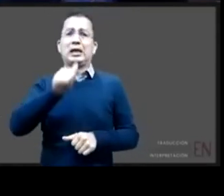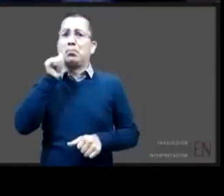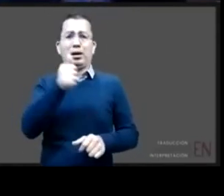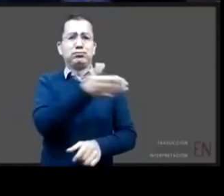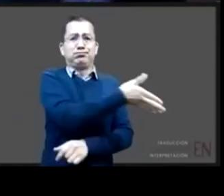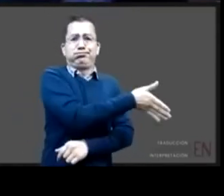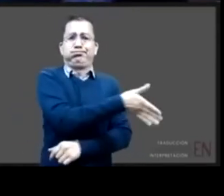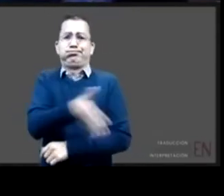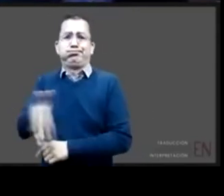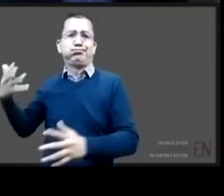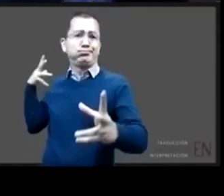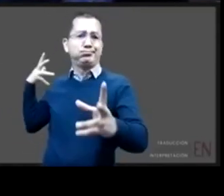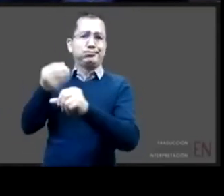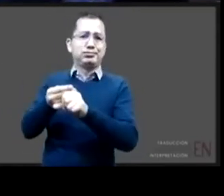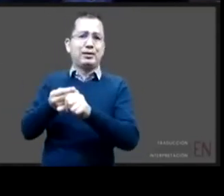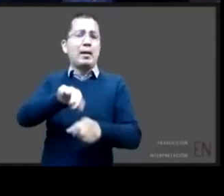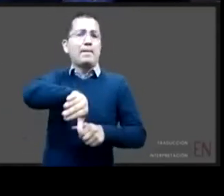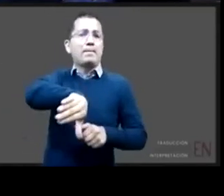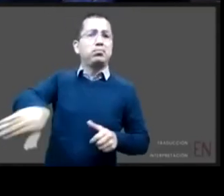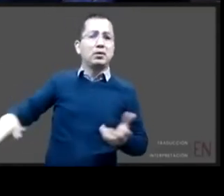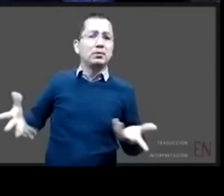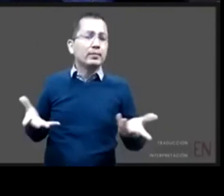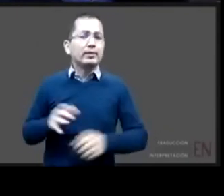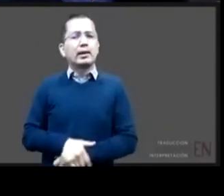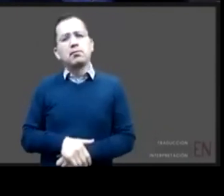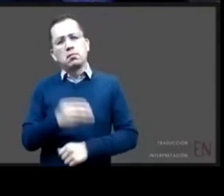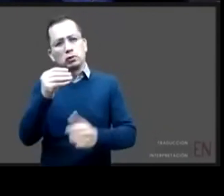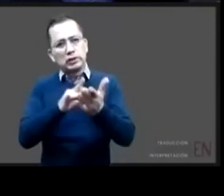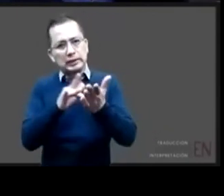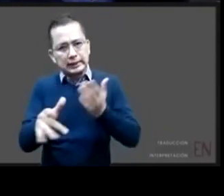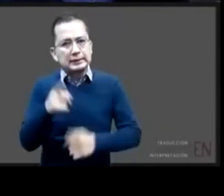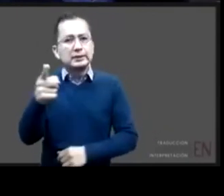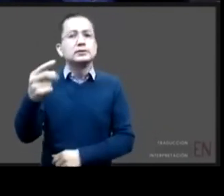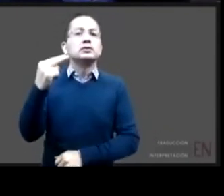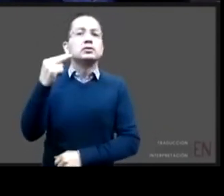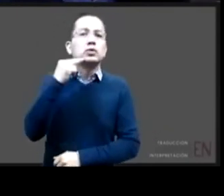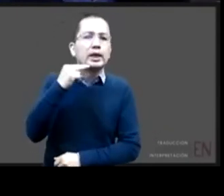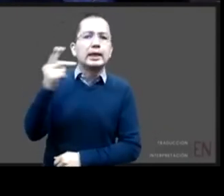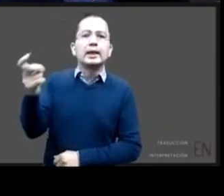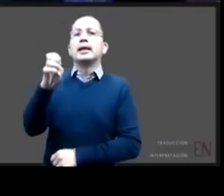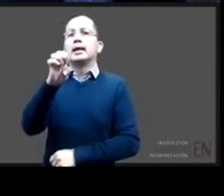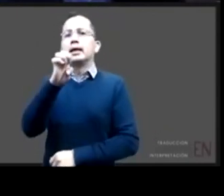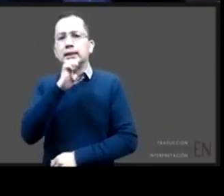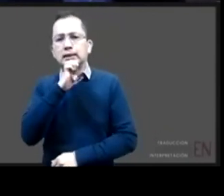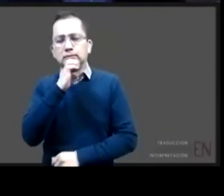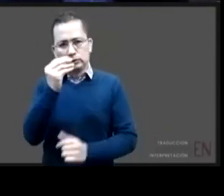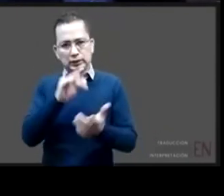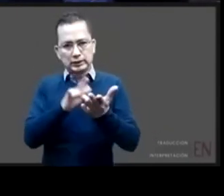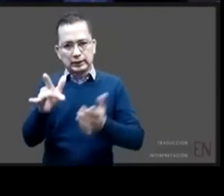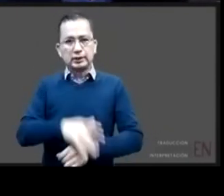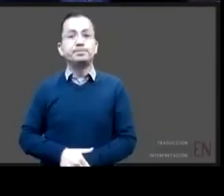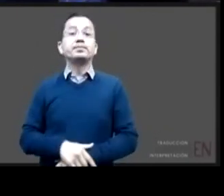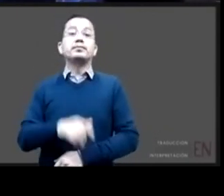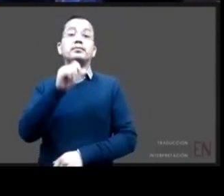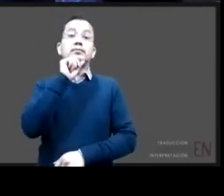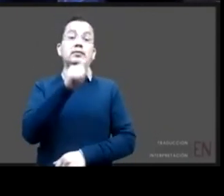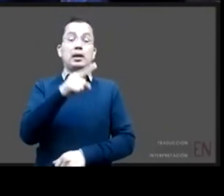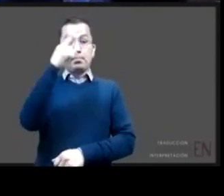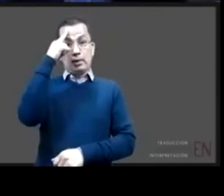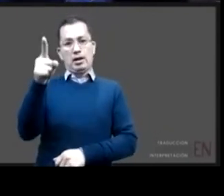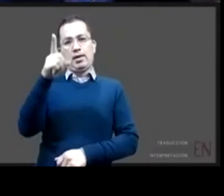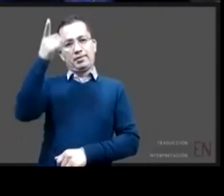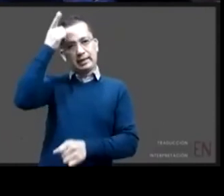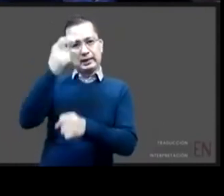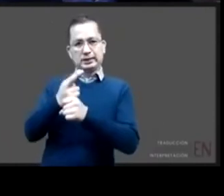estructural muchas gracias de nueva cuenta Noé Romero y Erika Ordóñez y a la Dirección General de